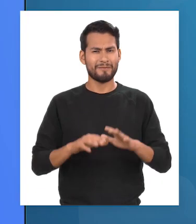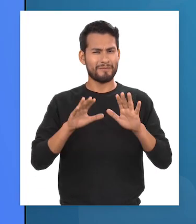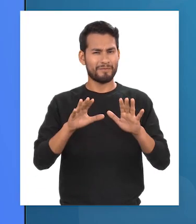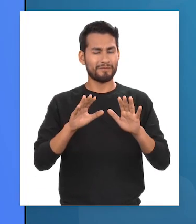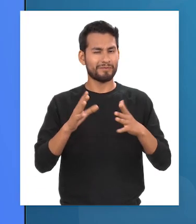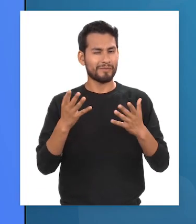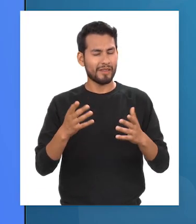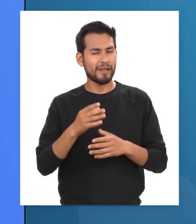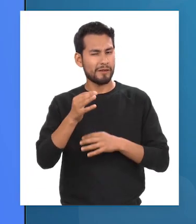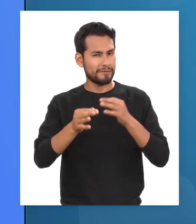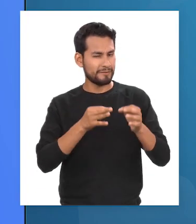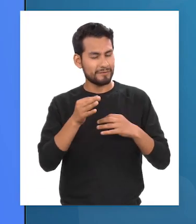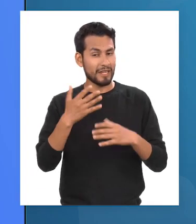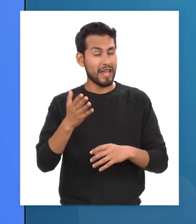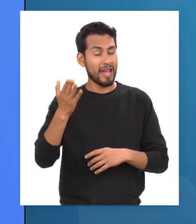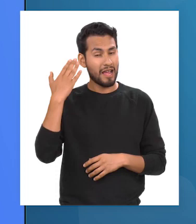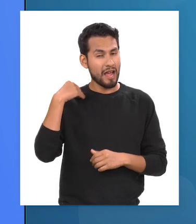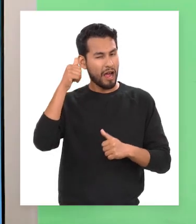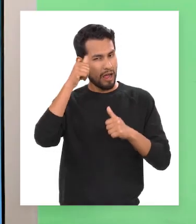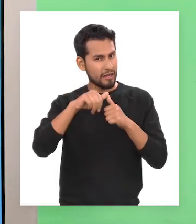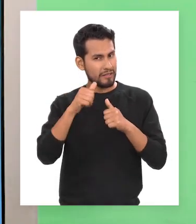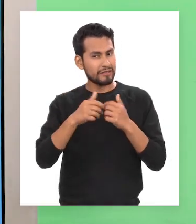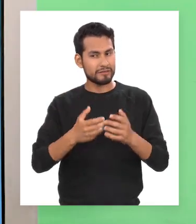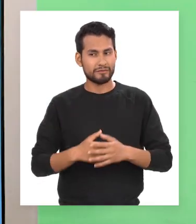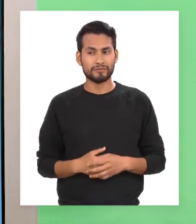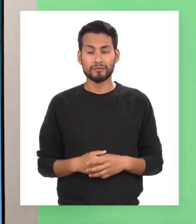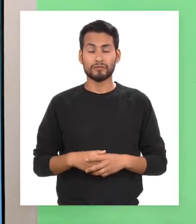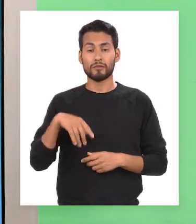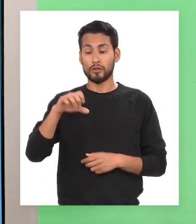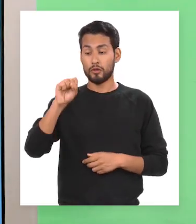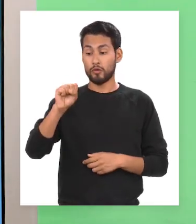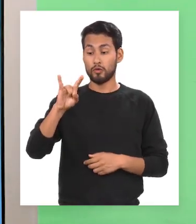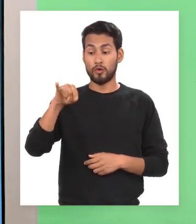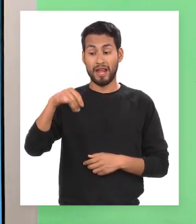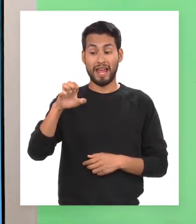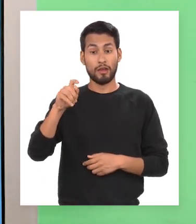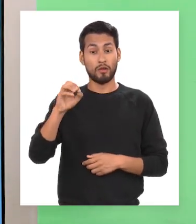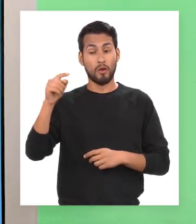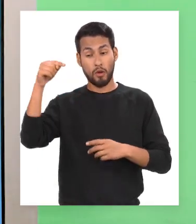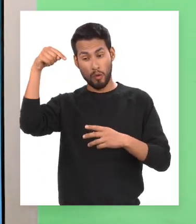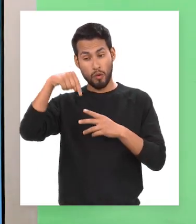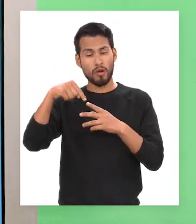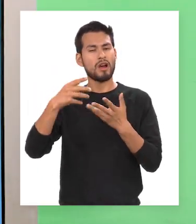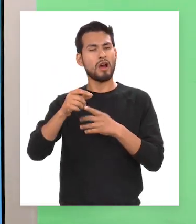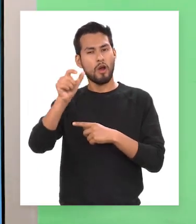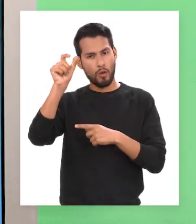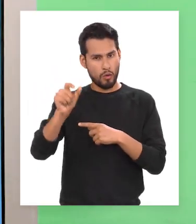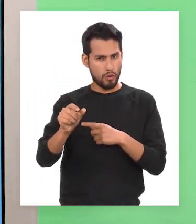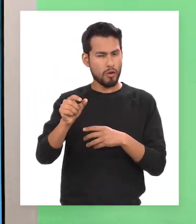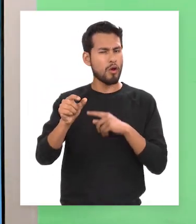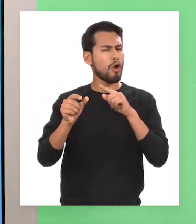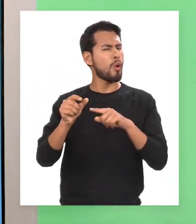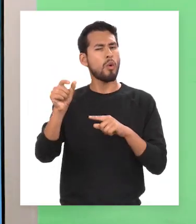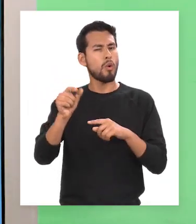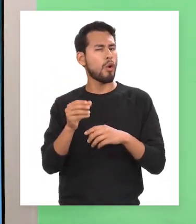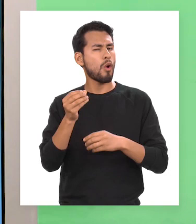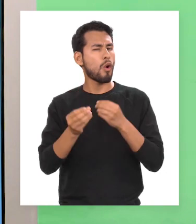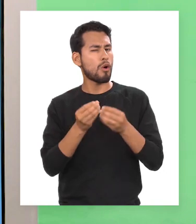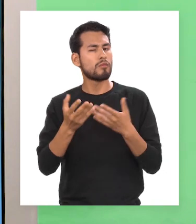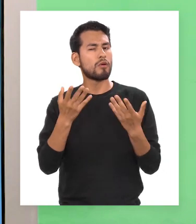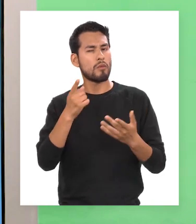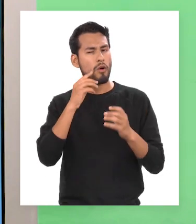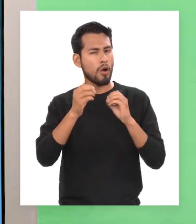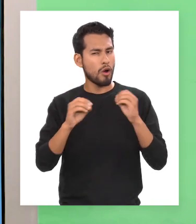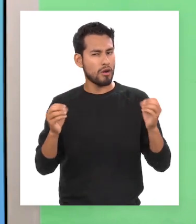Recordemos un dato que ya habíamos compartido con ustedes. El núcleo del sujeto suele ser un sustantivo. Ahora veamos cómo se presenta esto en una